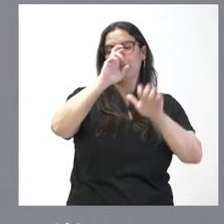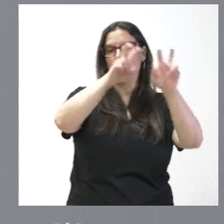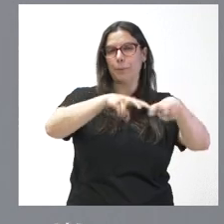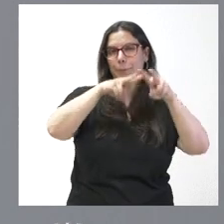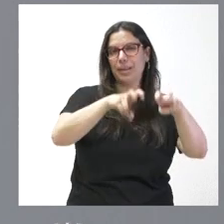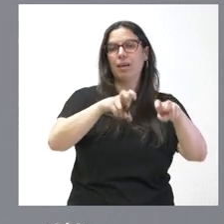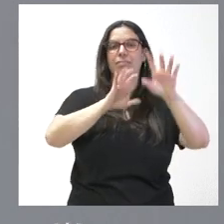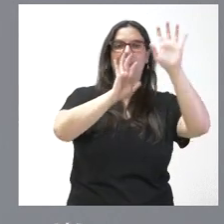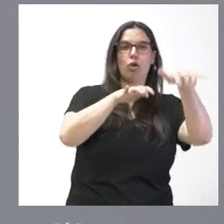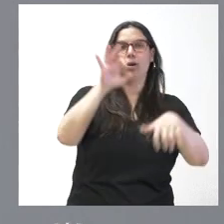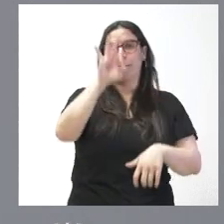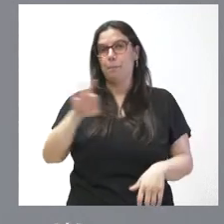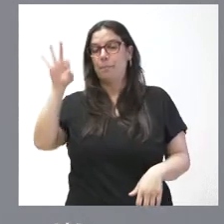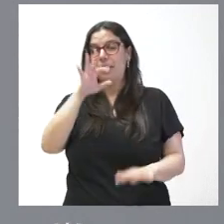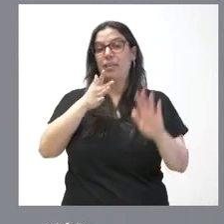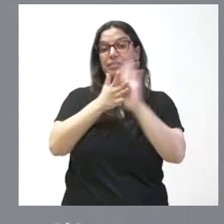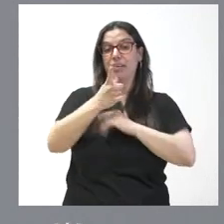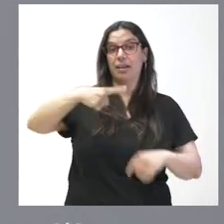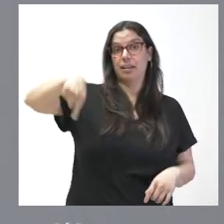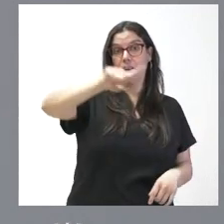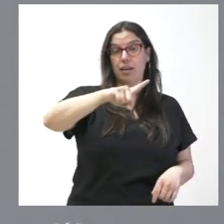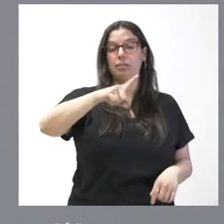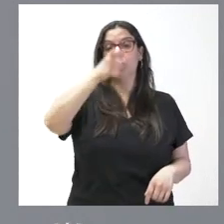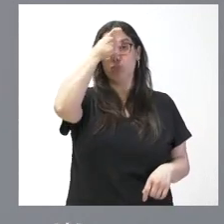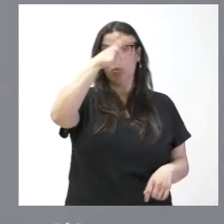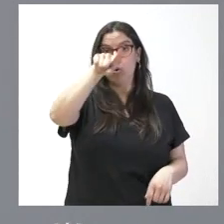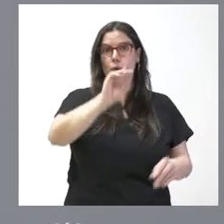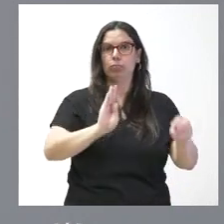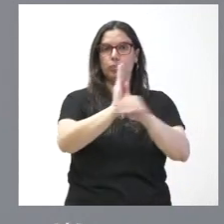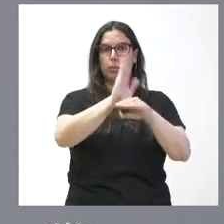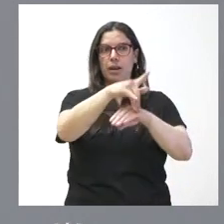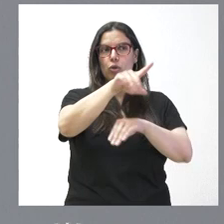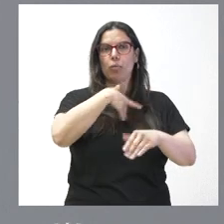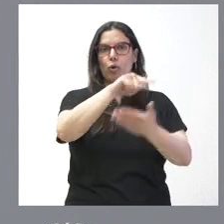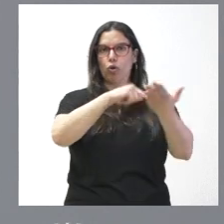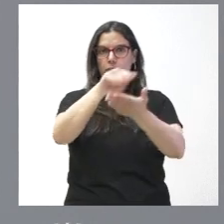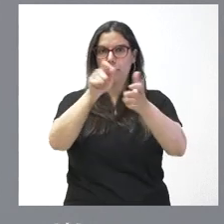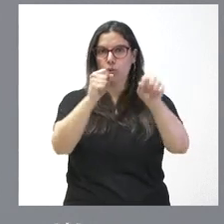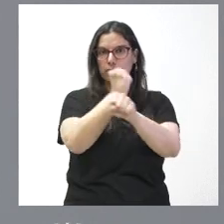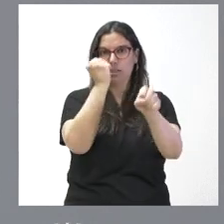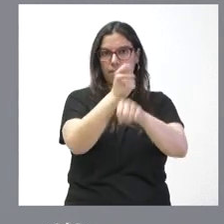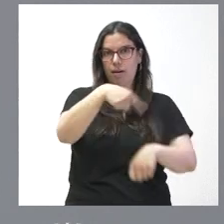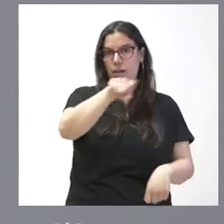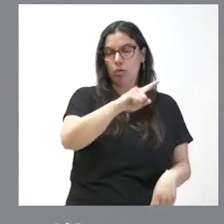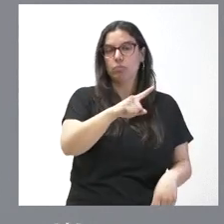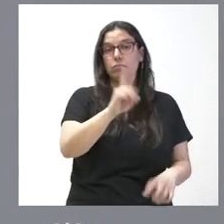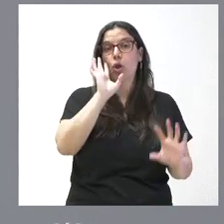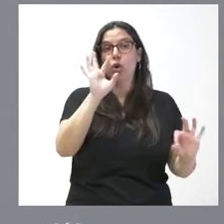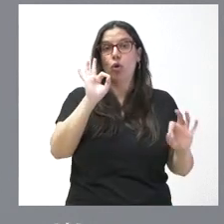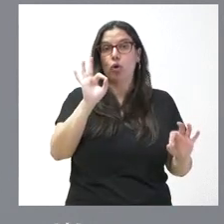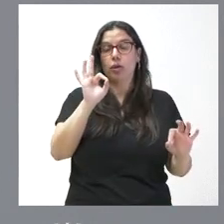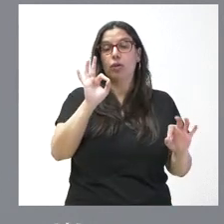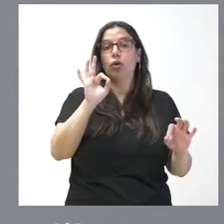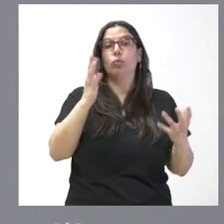Lo que se hace es otorgar a estas poblaciones una ayuda para contratar trabajadores, que lógicamente viene a